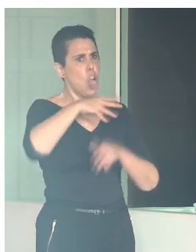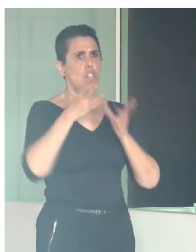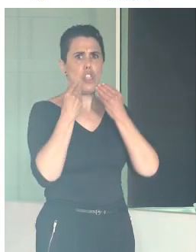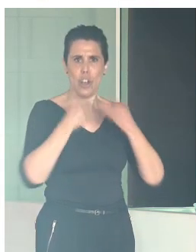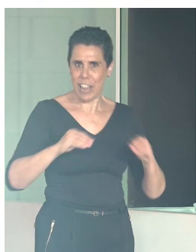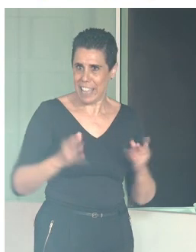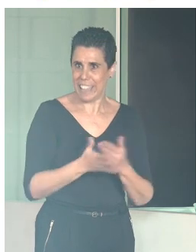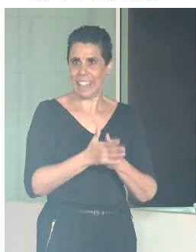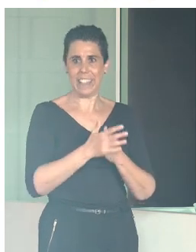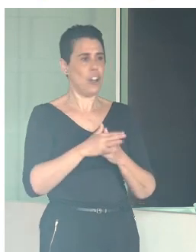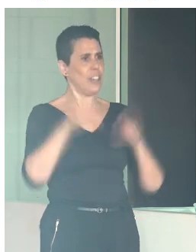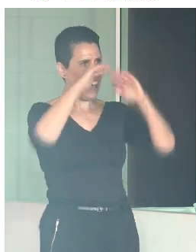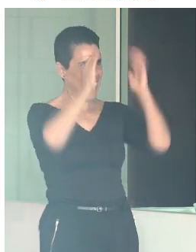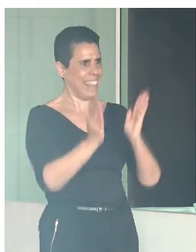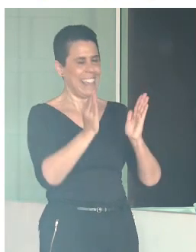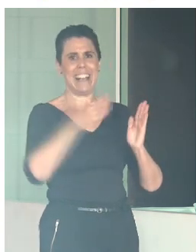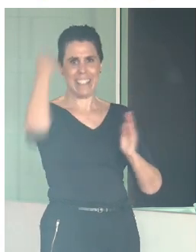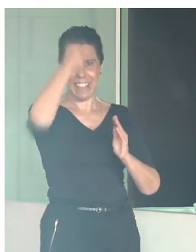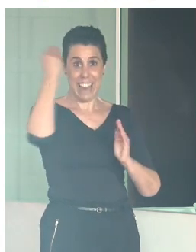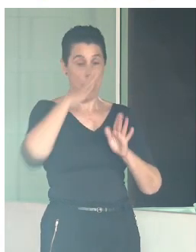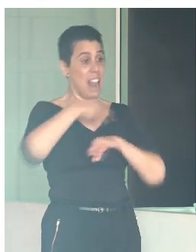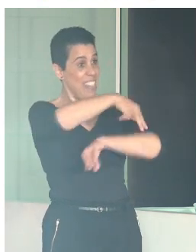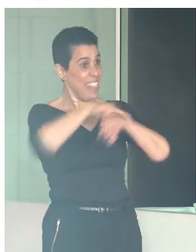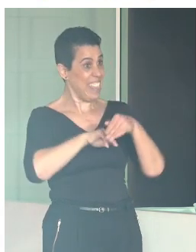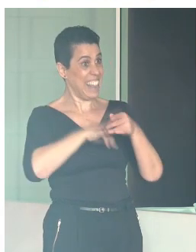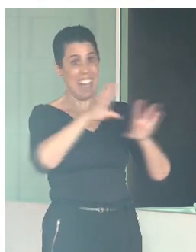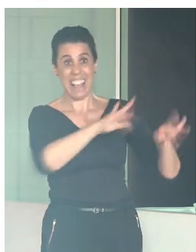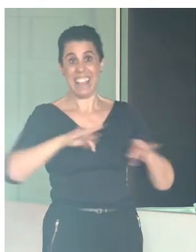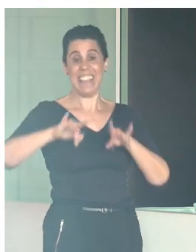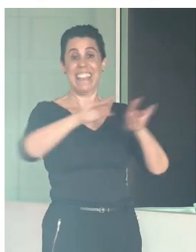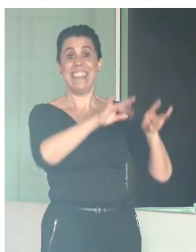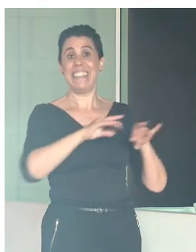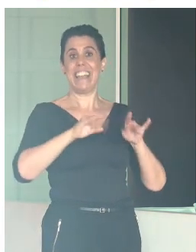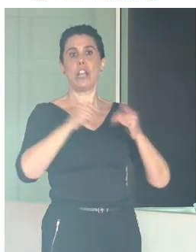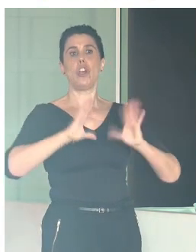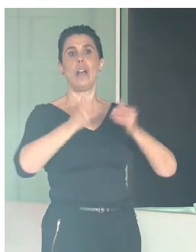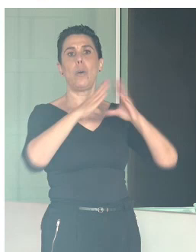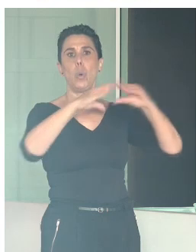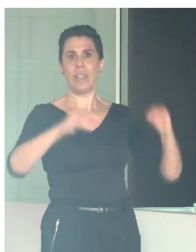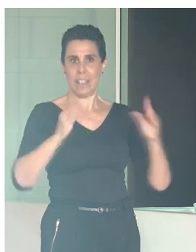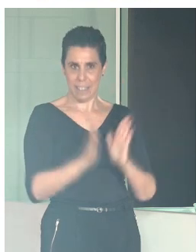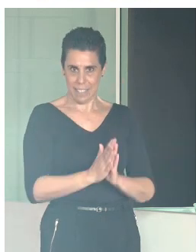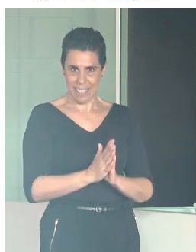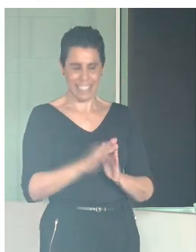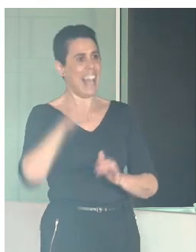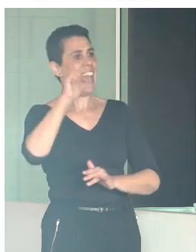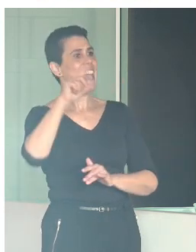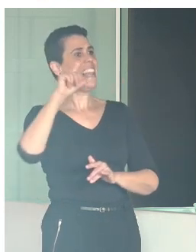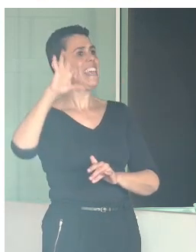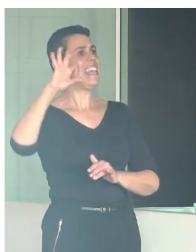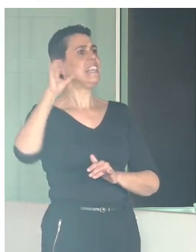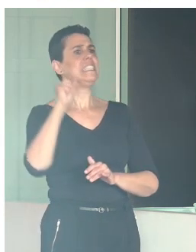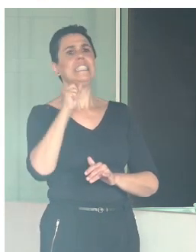Córdoba, a la delegada territorial de Cultura de Junta de Andalucía y a la subdirectora general de Protección del Patrimonio Histórico, a Elisa de Cabo, a la que agradezco además